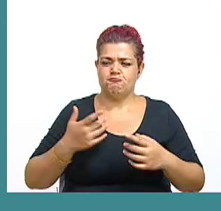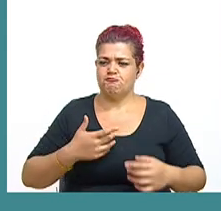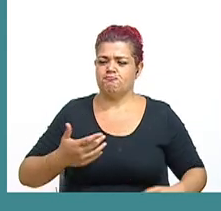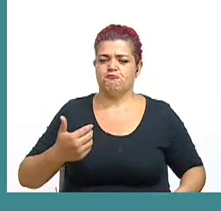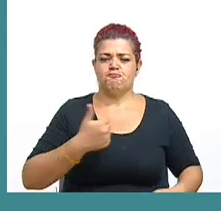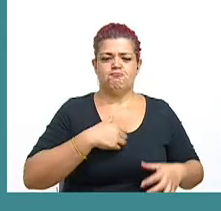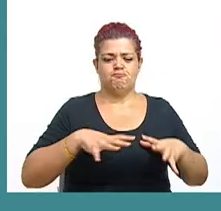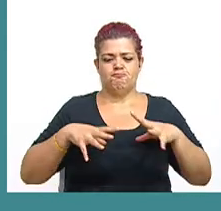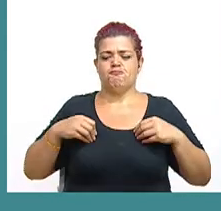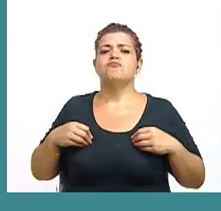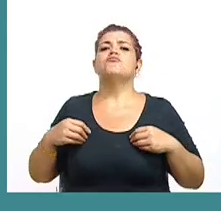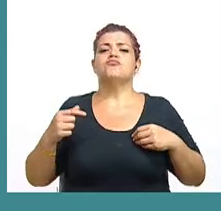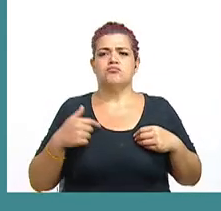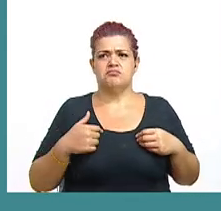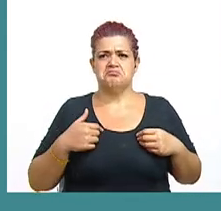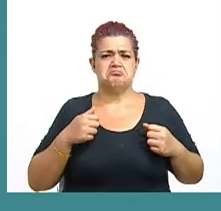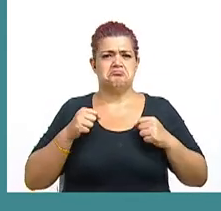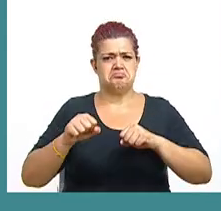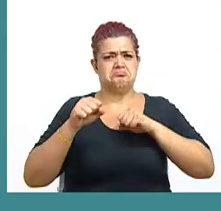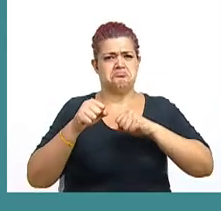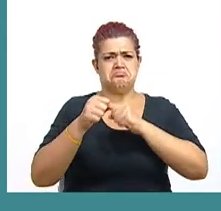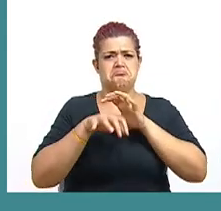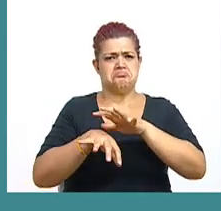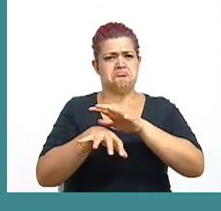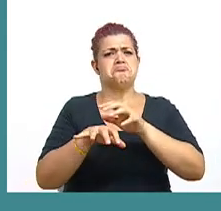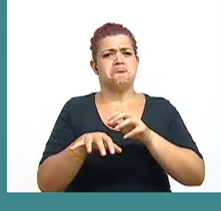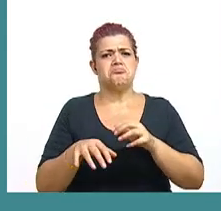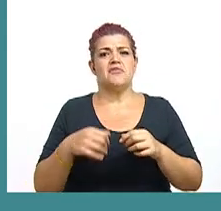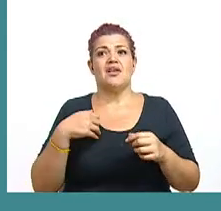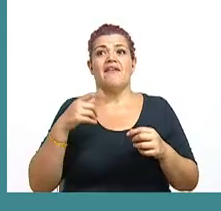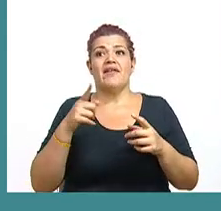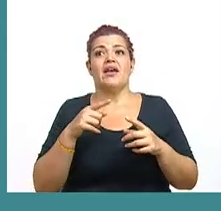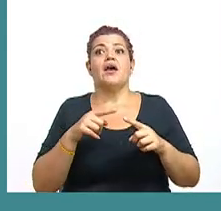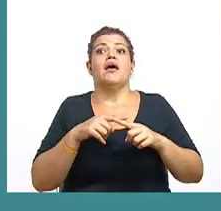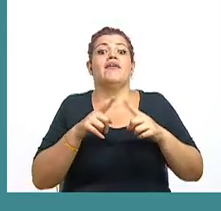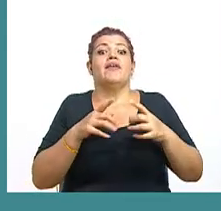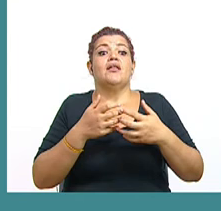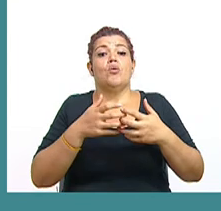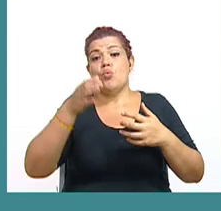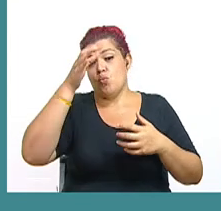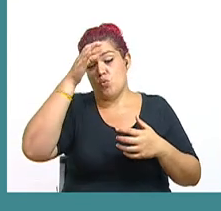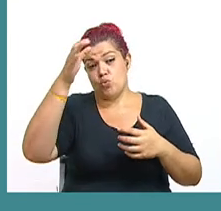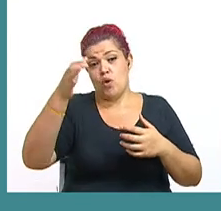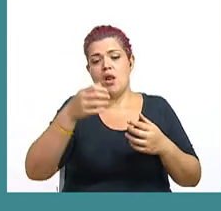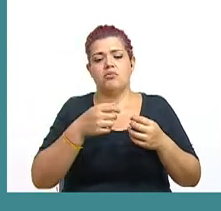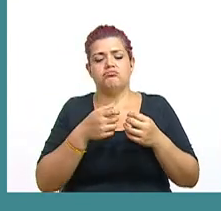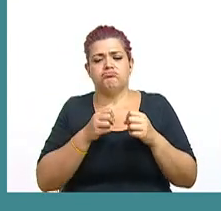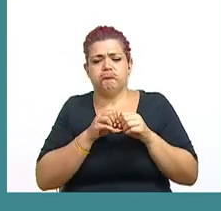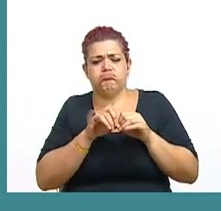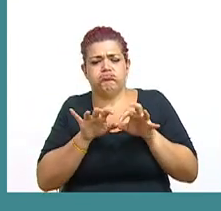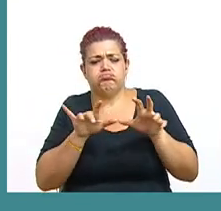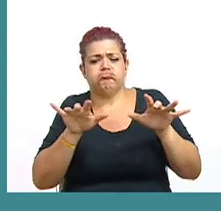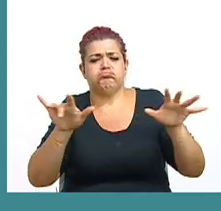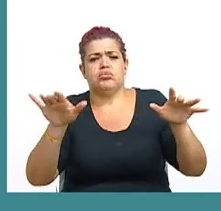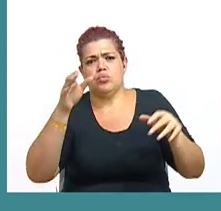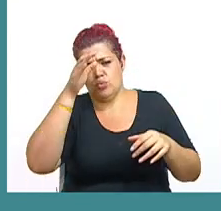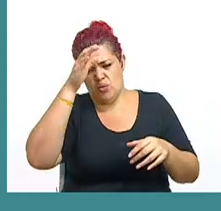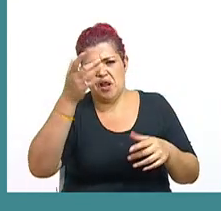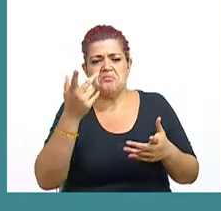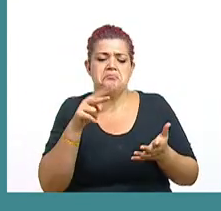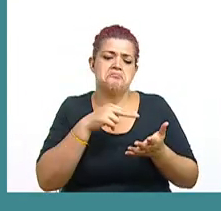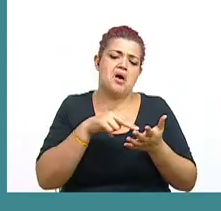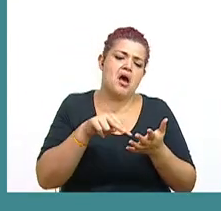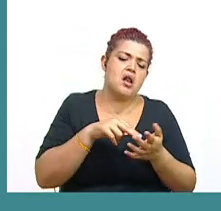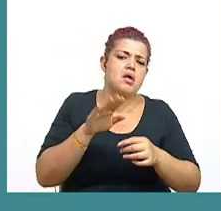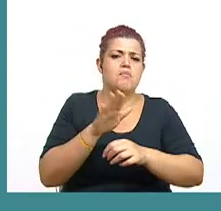consideran necesario. La extensión cultural a través de grupos de baile, promoción artística, musical, a través de